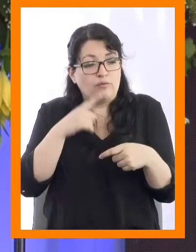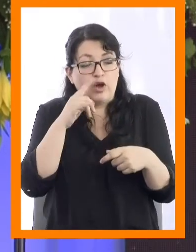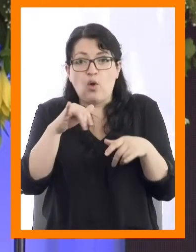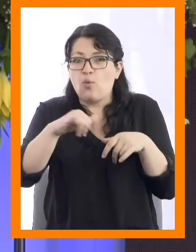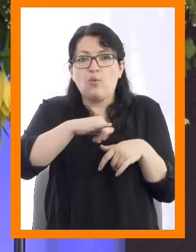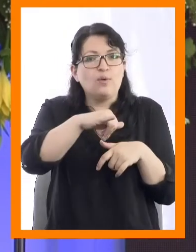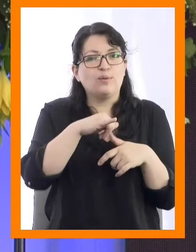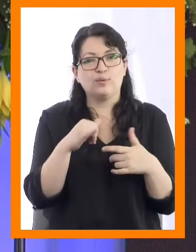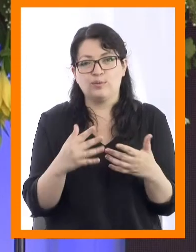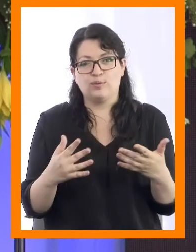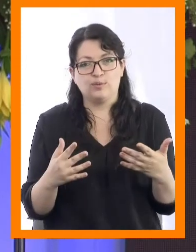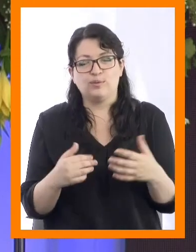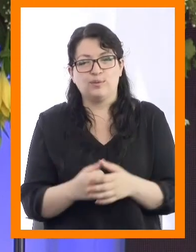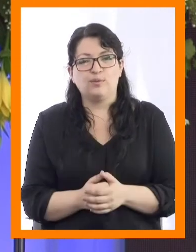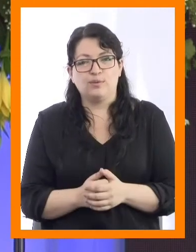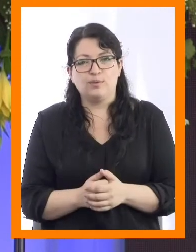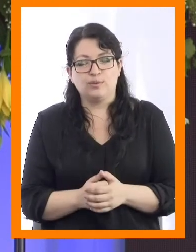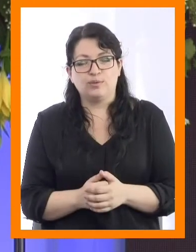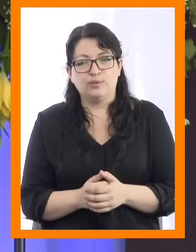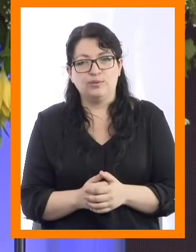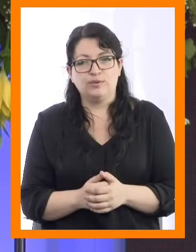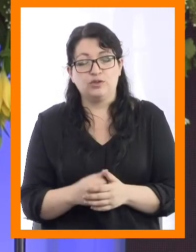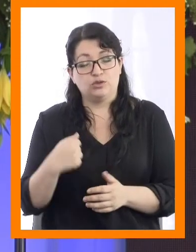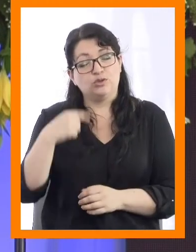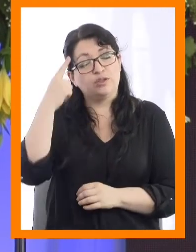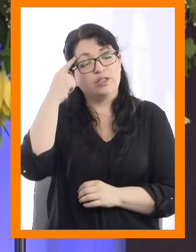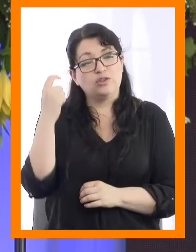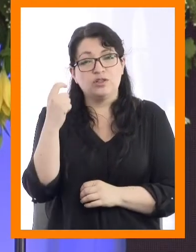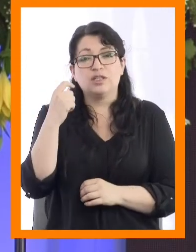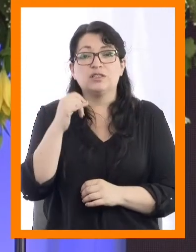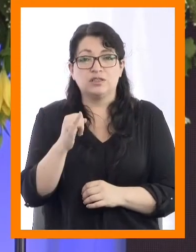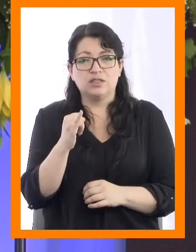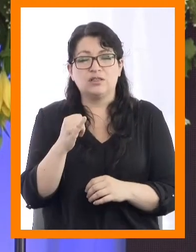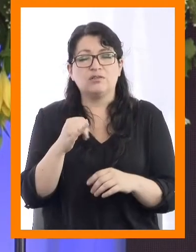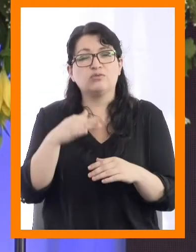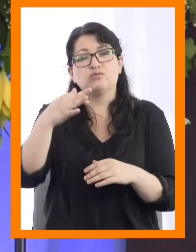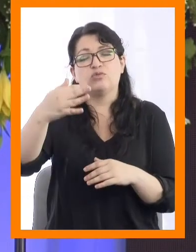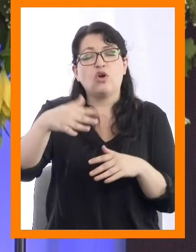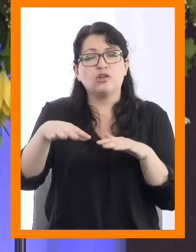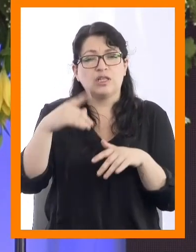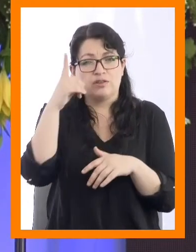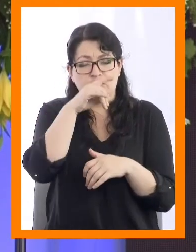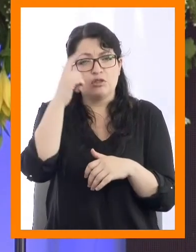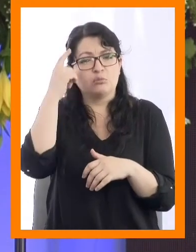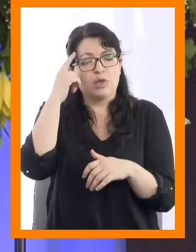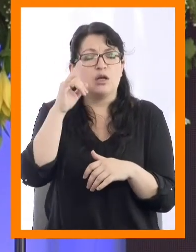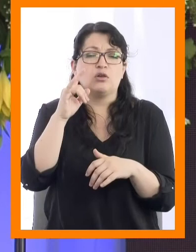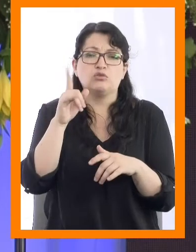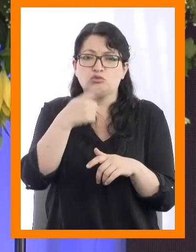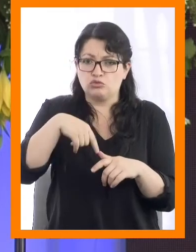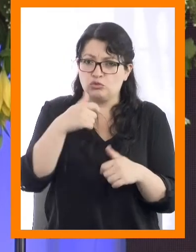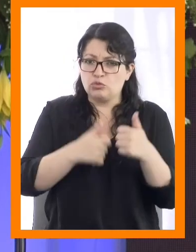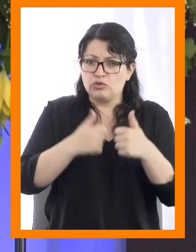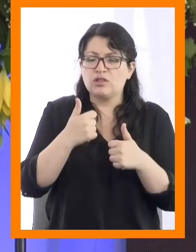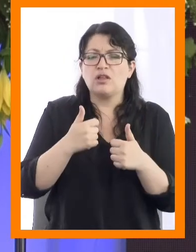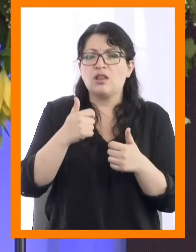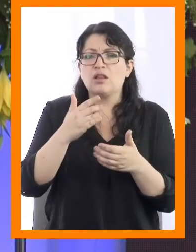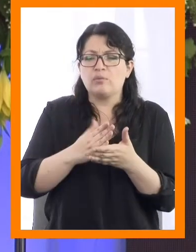se nos vienen cosas difíciles, pero como profesionales tenemos que seguir